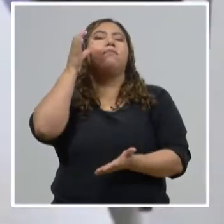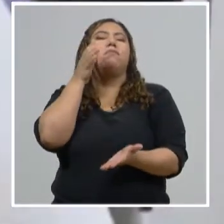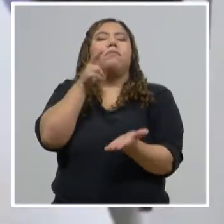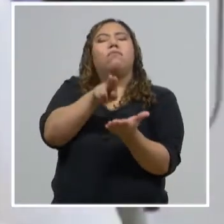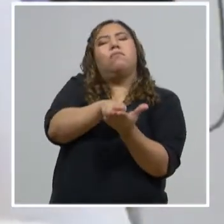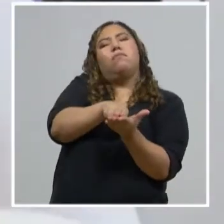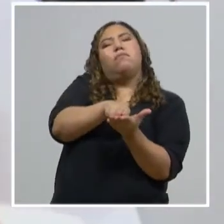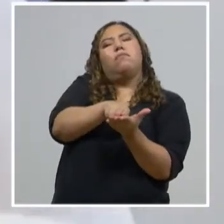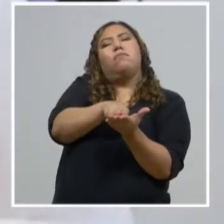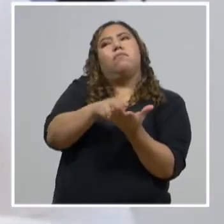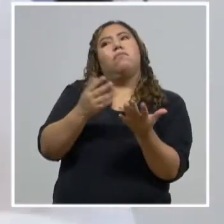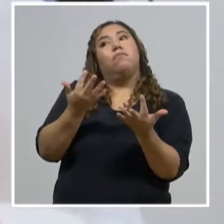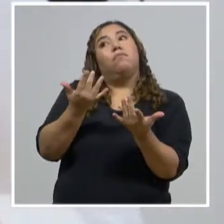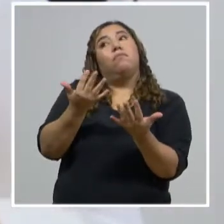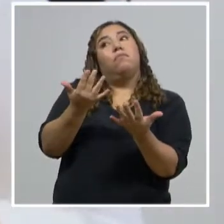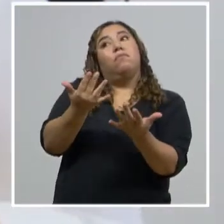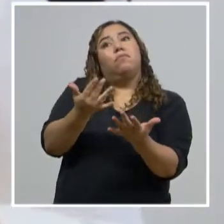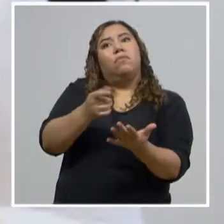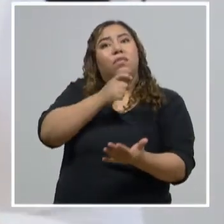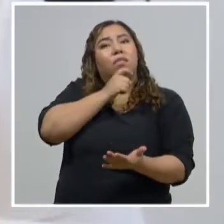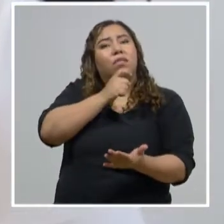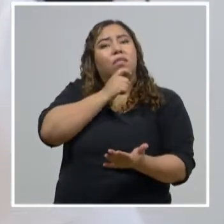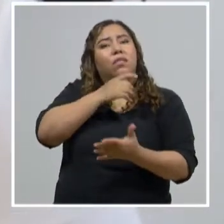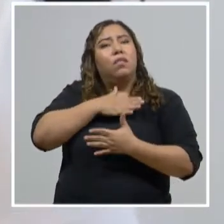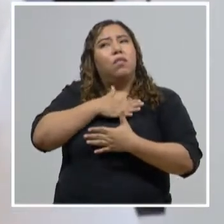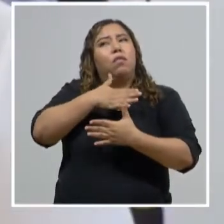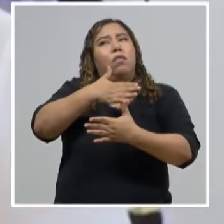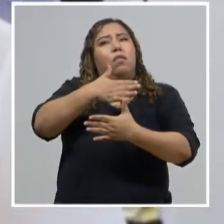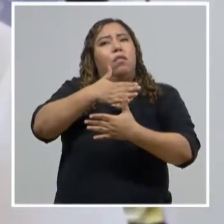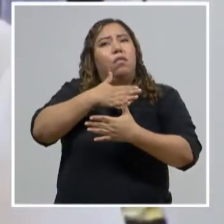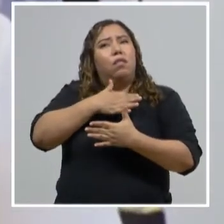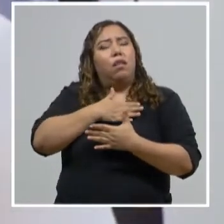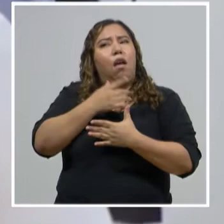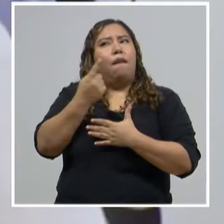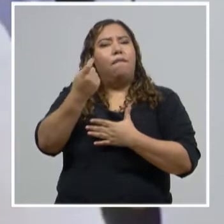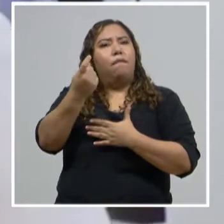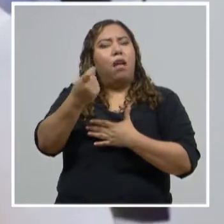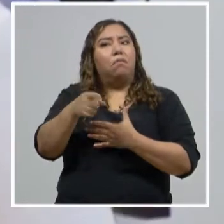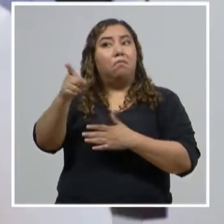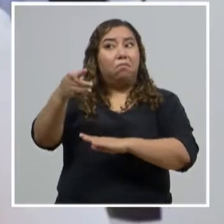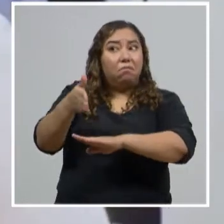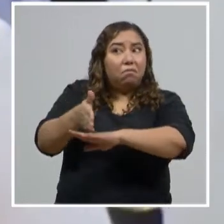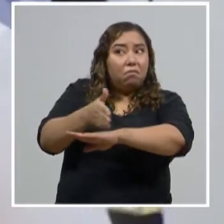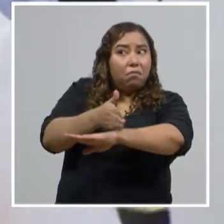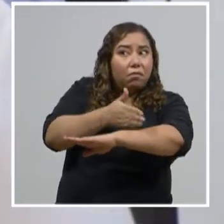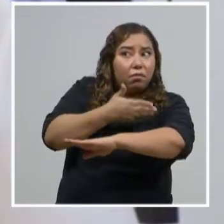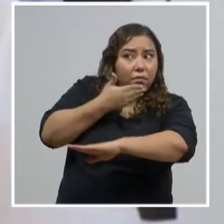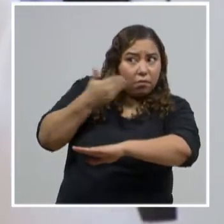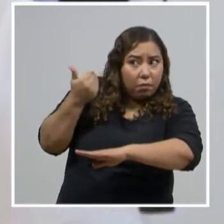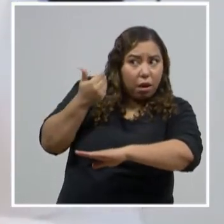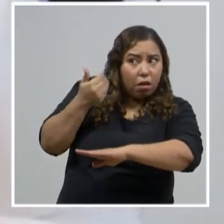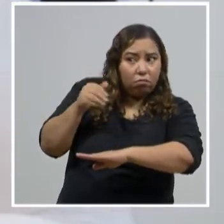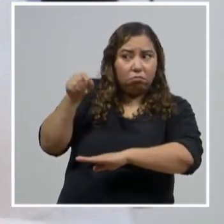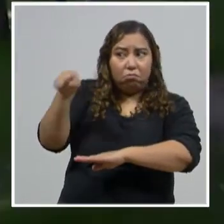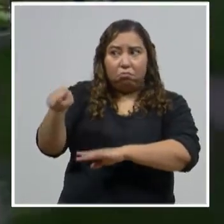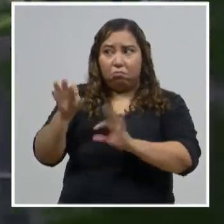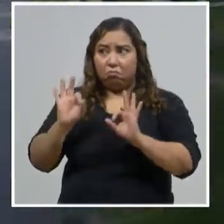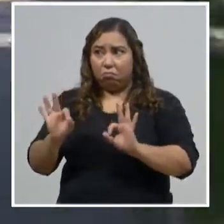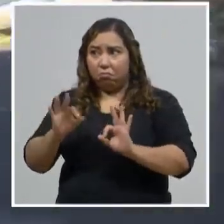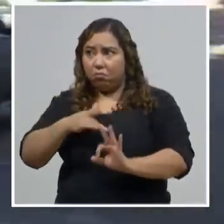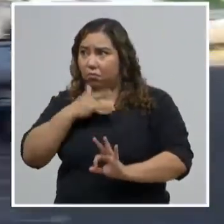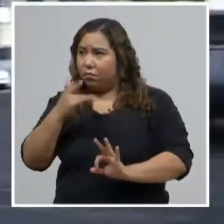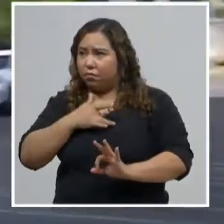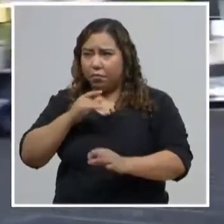dificultad respiratoria que él tiene, la oxigenación también. Y si mejora y aquí se estabiliza y